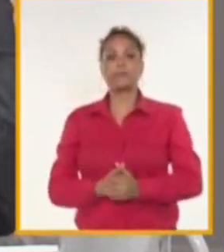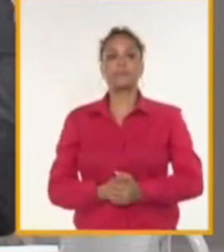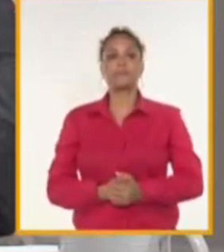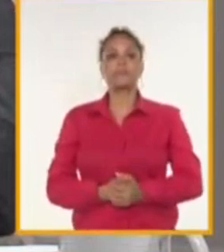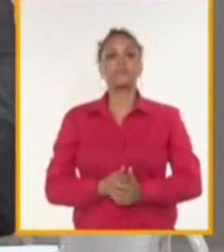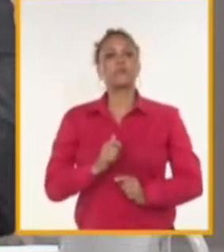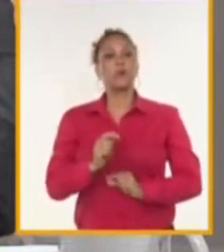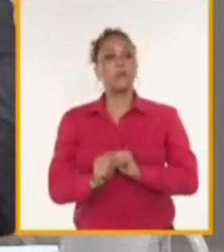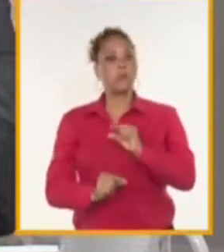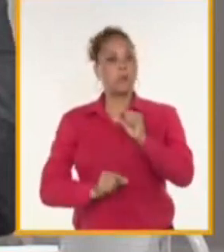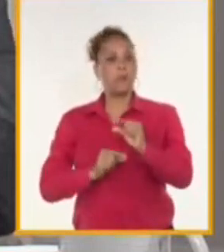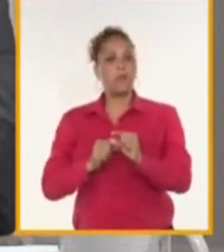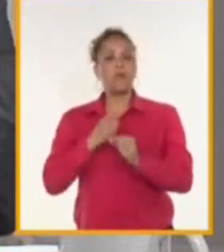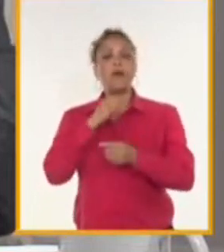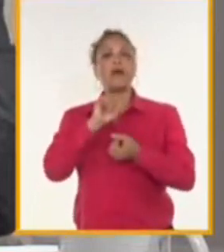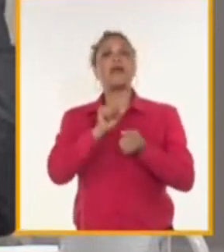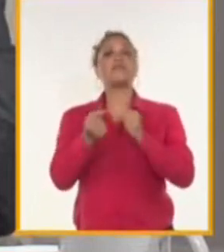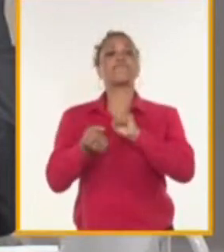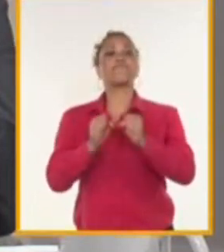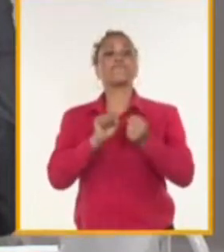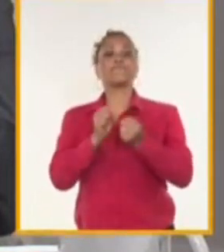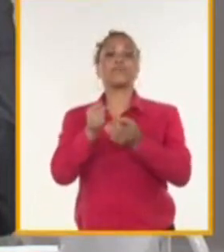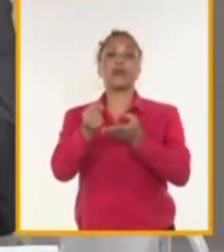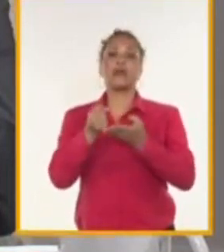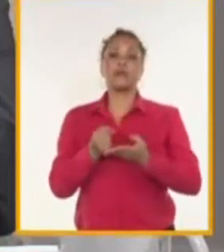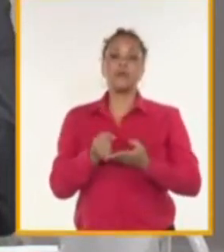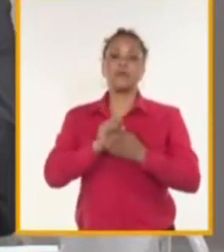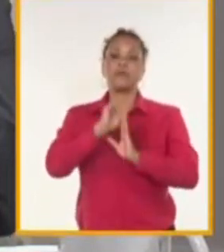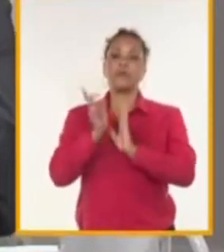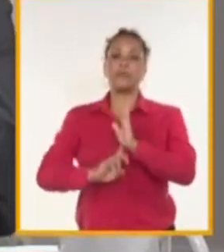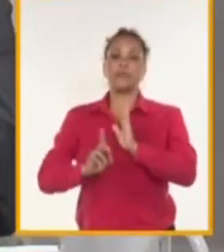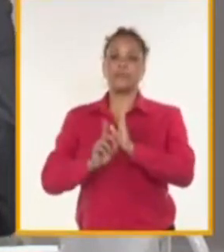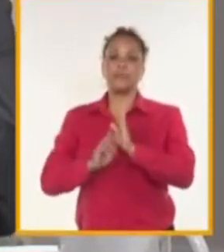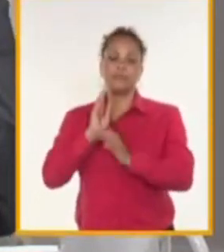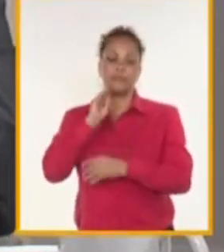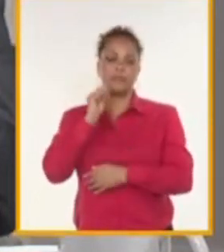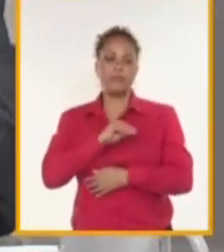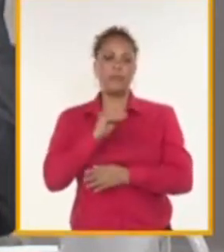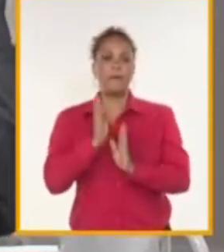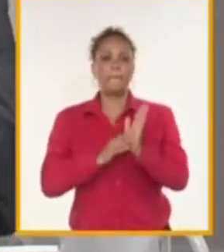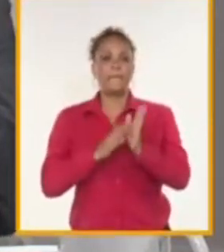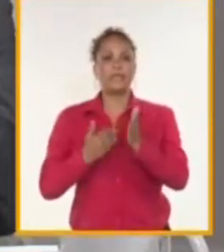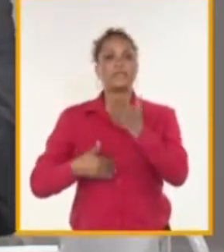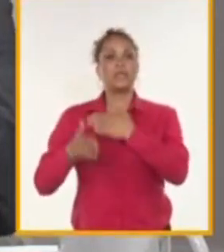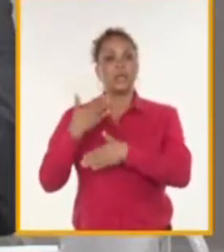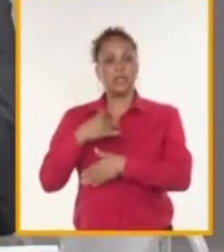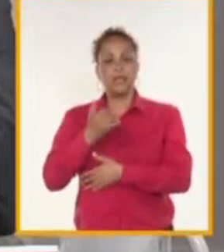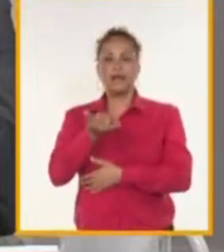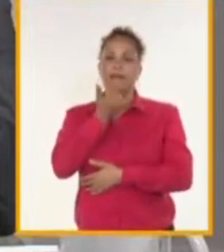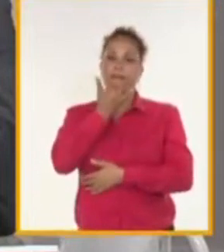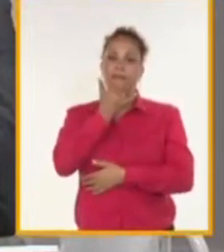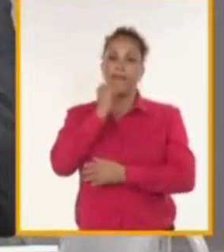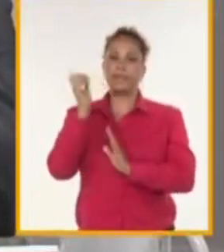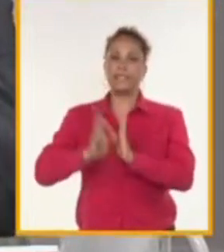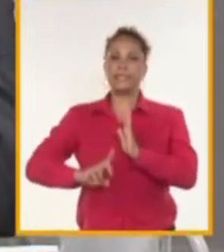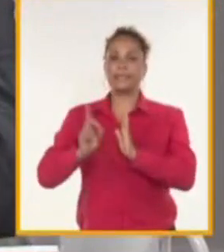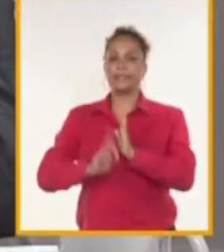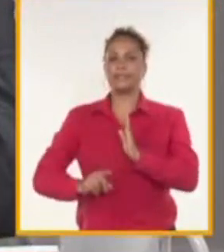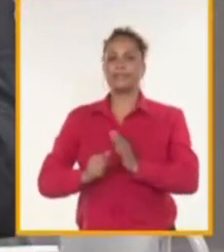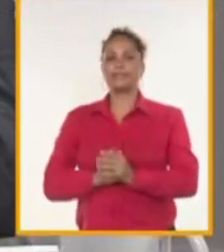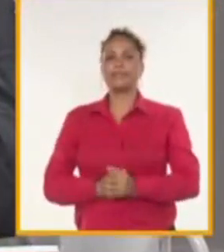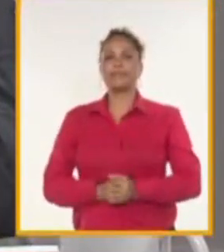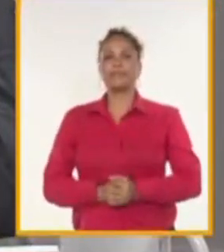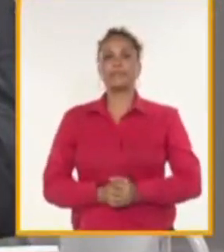contribuido a la difícil situación que ha tenido el país en los últimos meses derivado de la generación